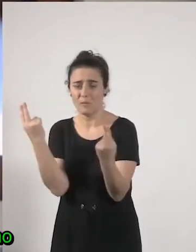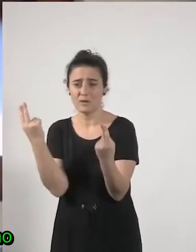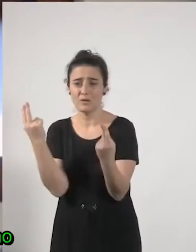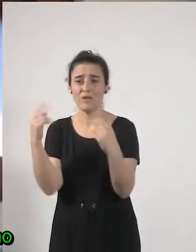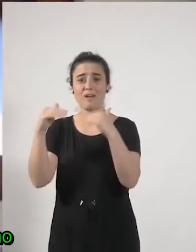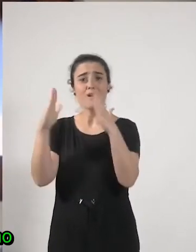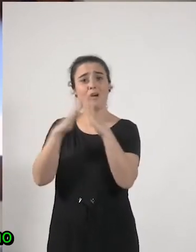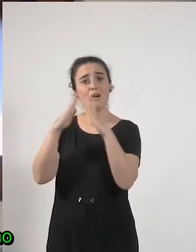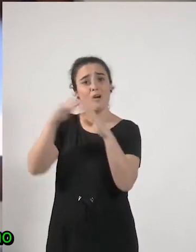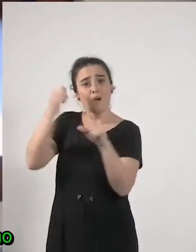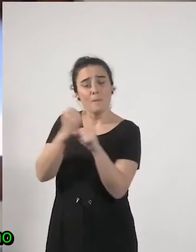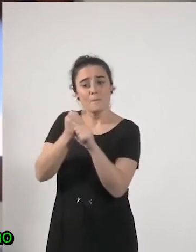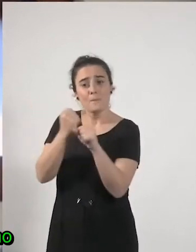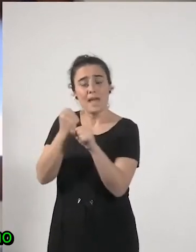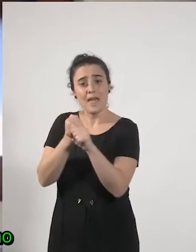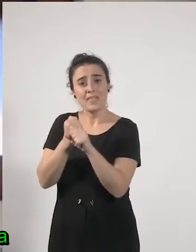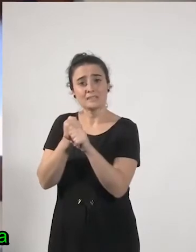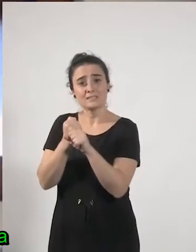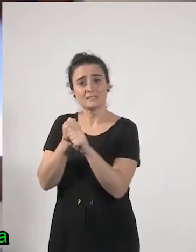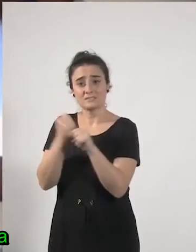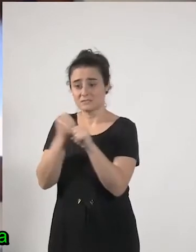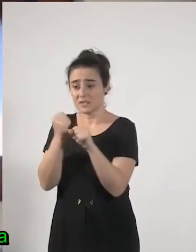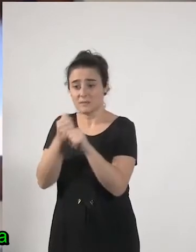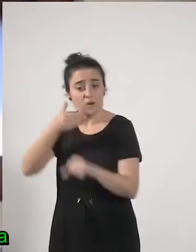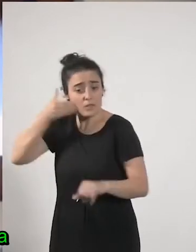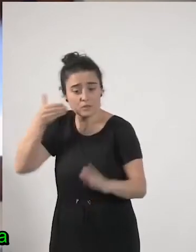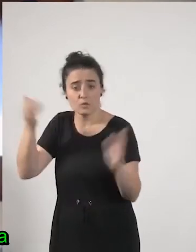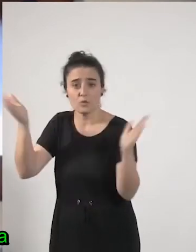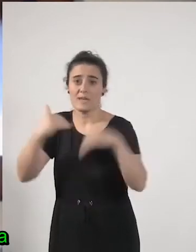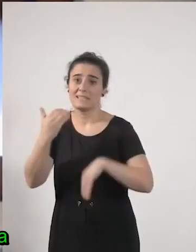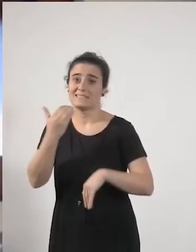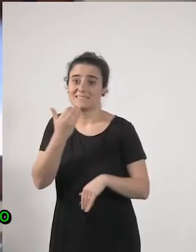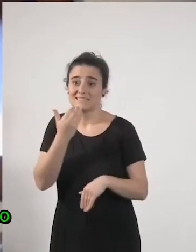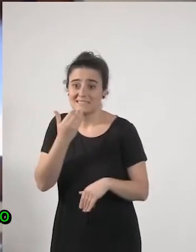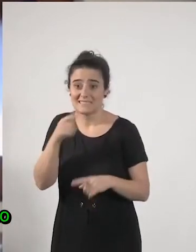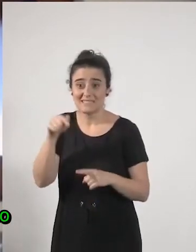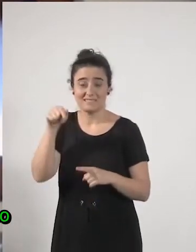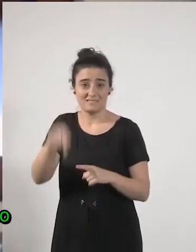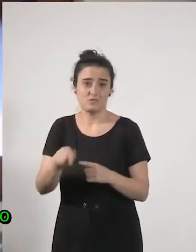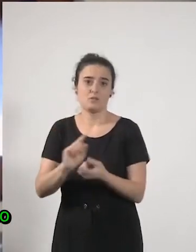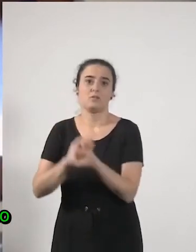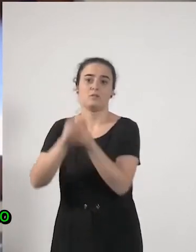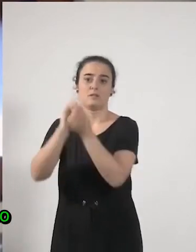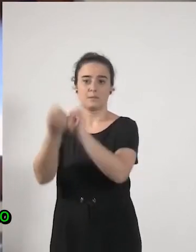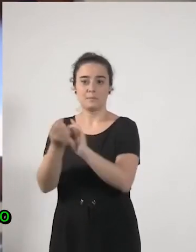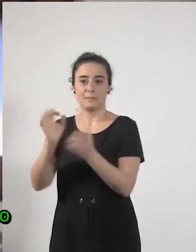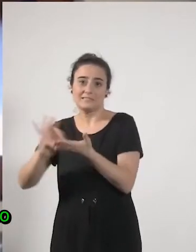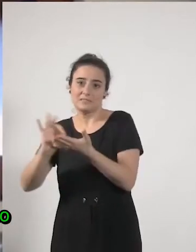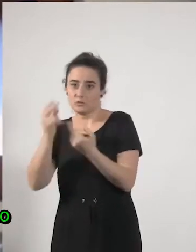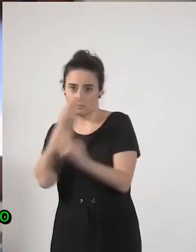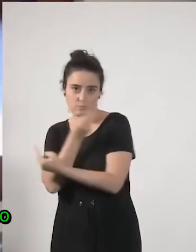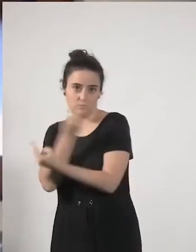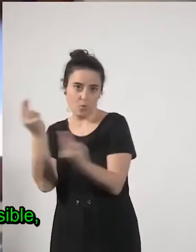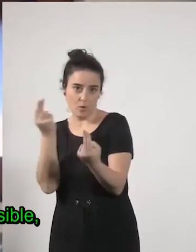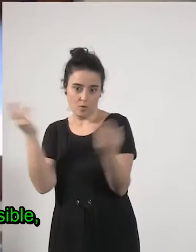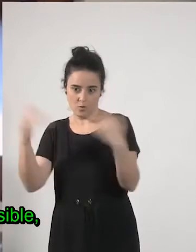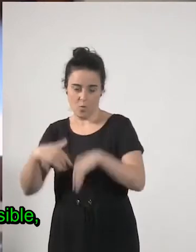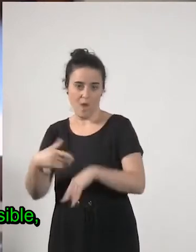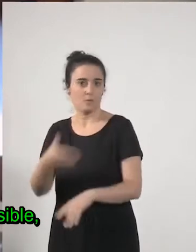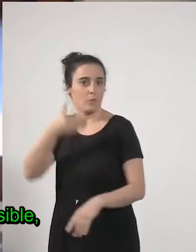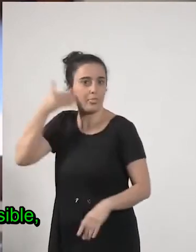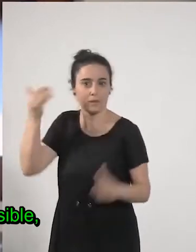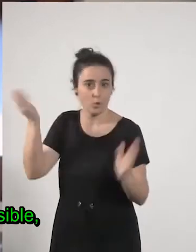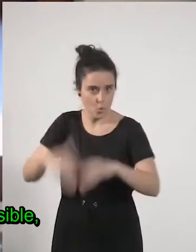hogar no van a encontrar un trabajo digno mientras que no se las reconvierta a empleadas para el sector público de cuidados entonces